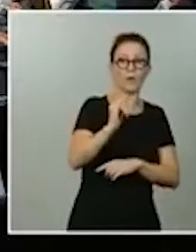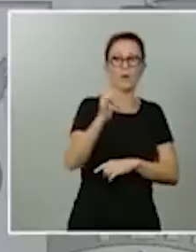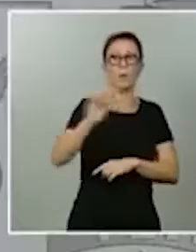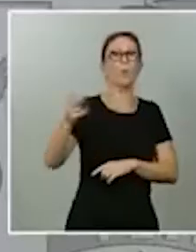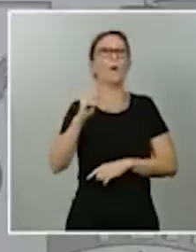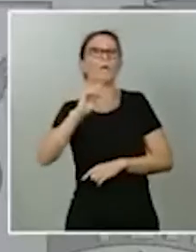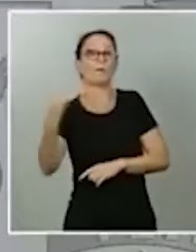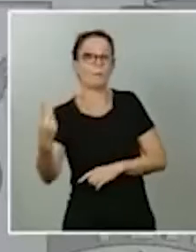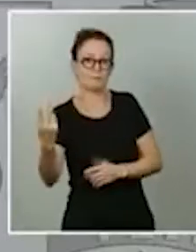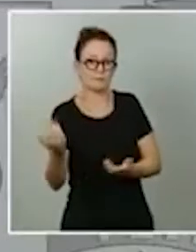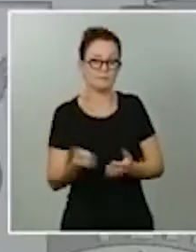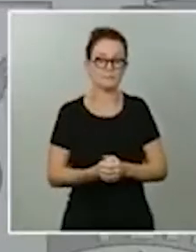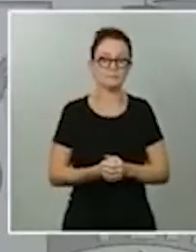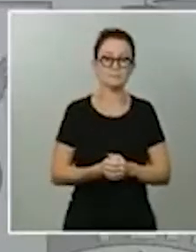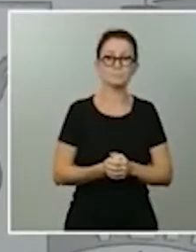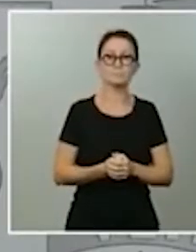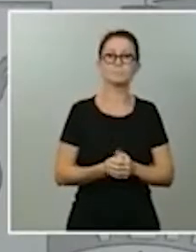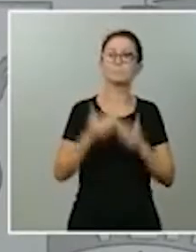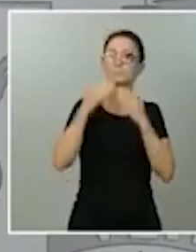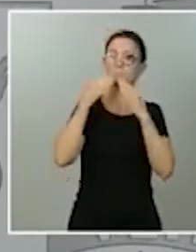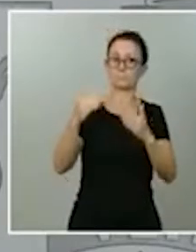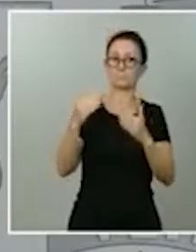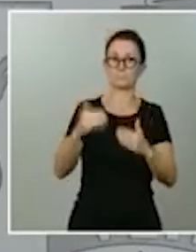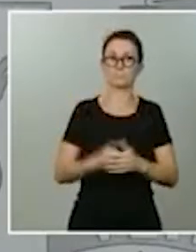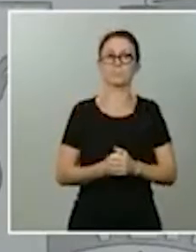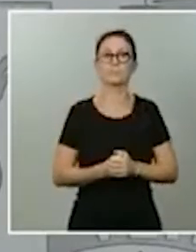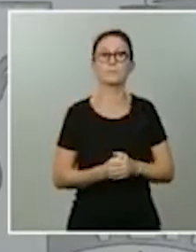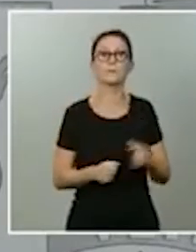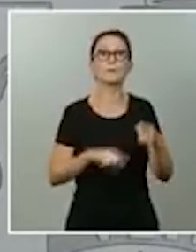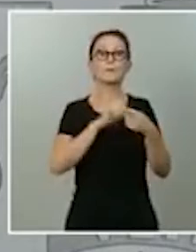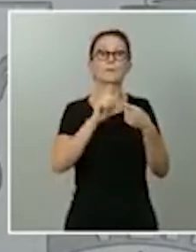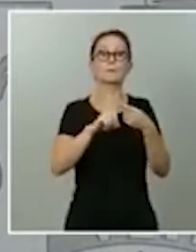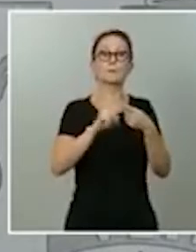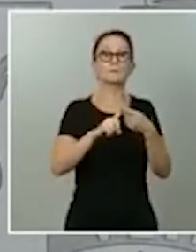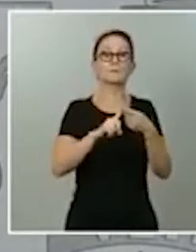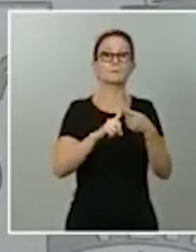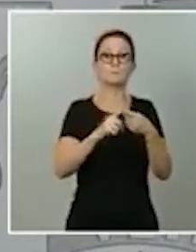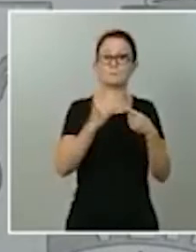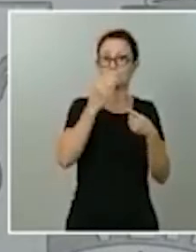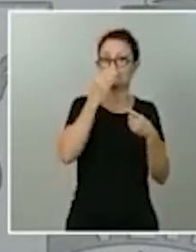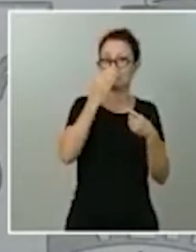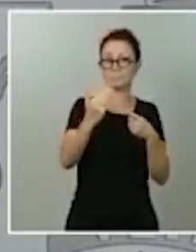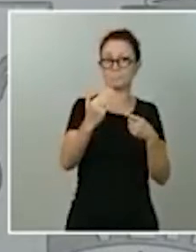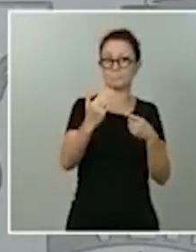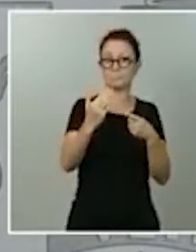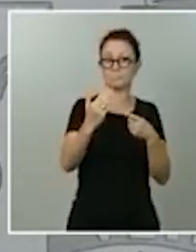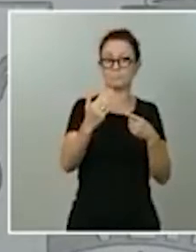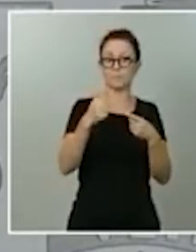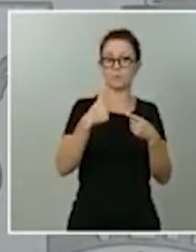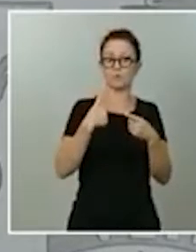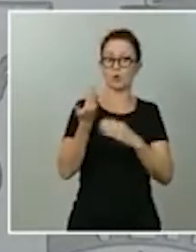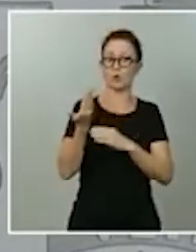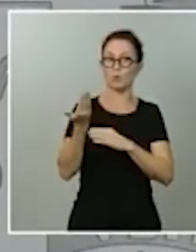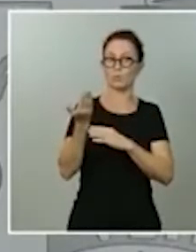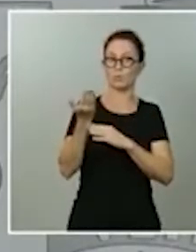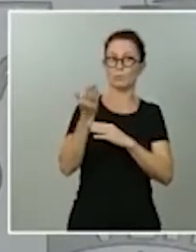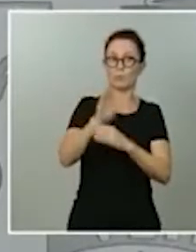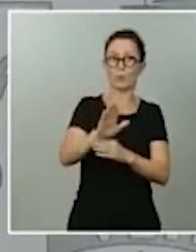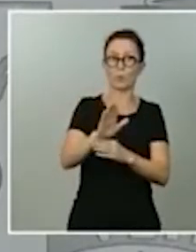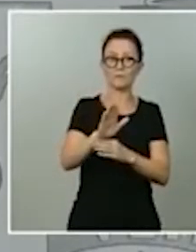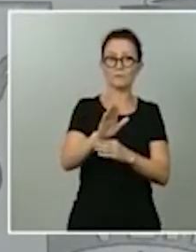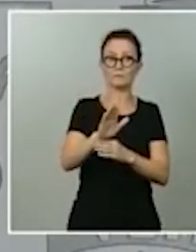con la primera de las preguntas, decirle que yo no les trasladé la propuesta de esta manera en la última conferencia de presidentes, pero sí les recordé